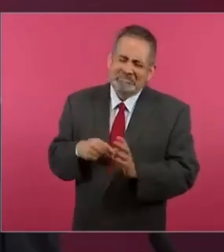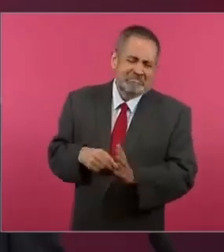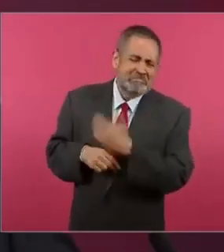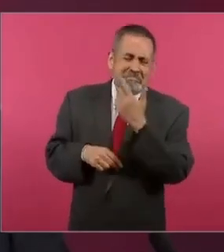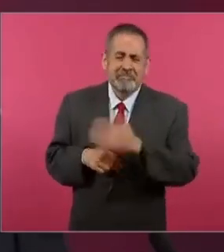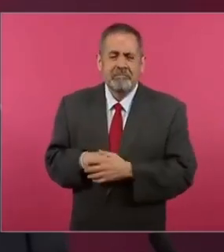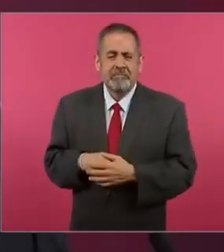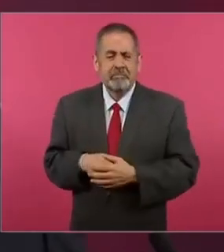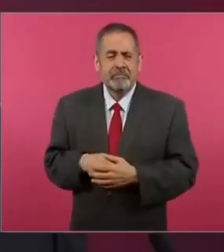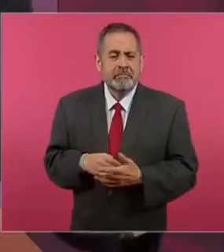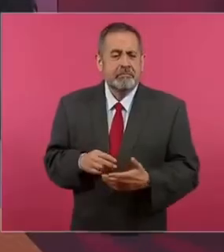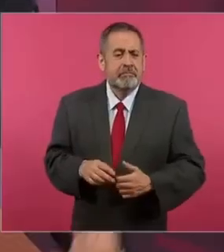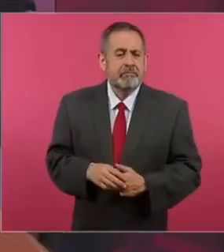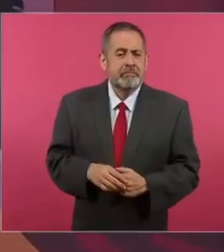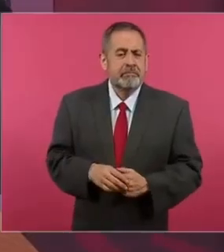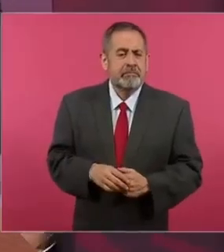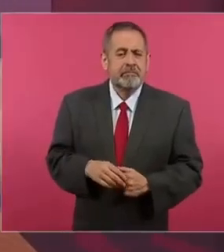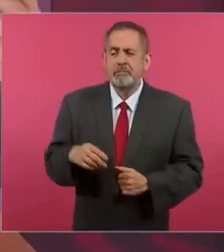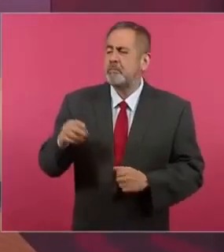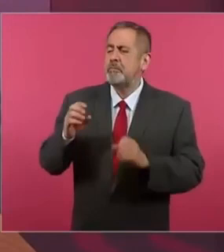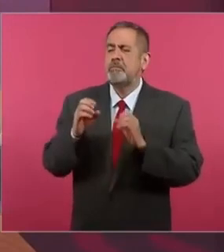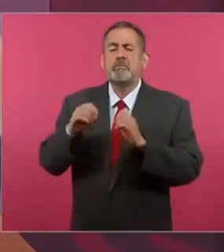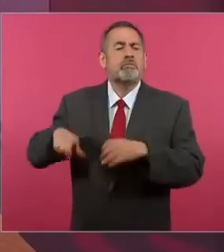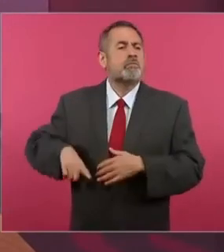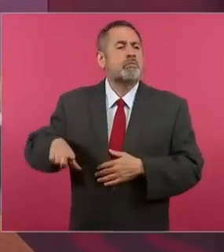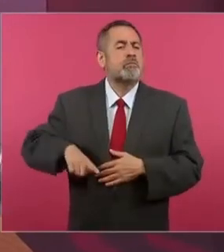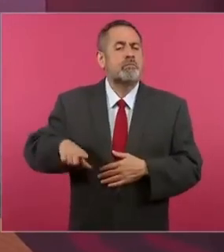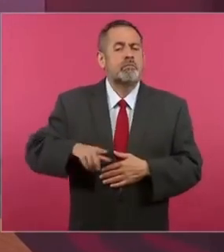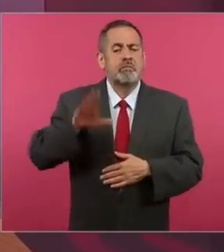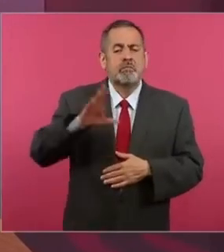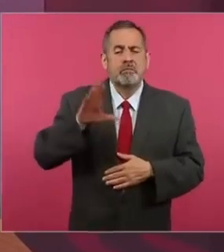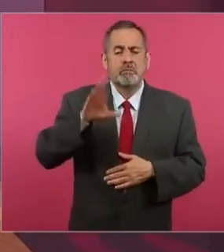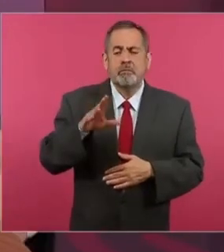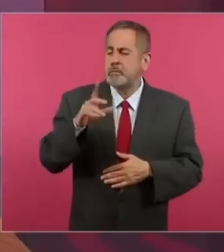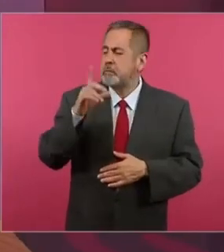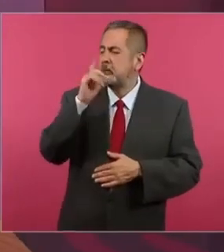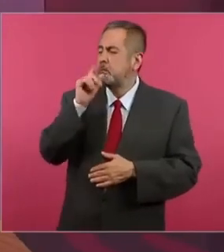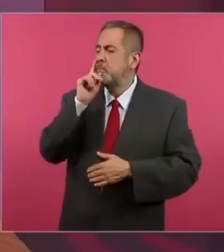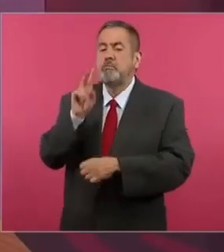El Estado debe ser policía.